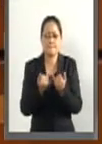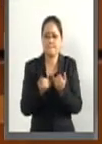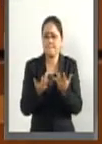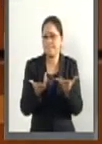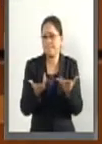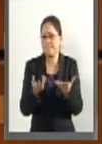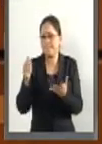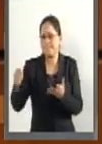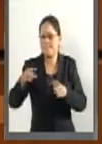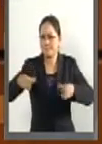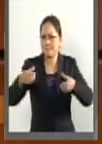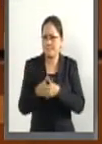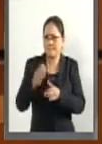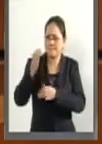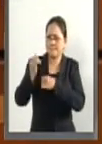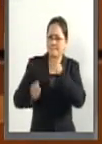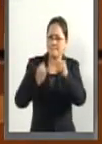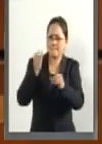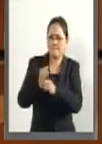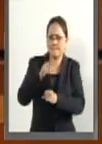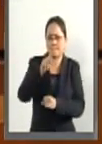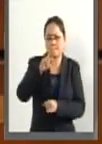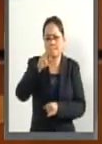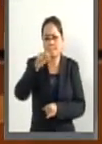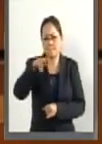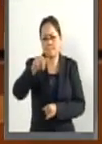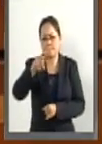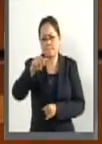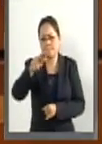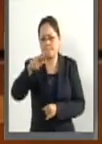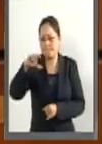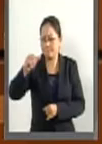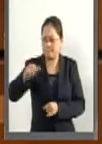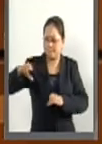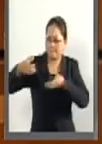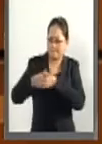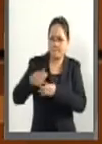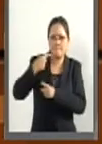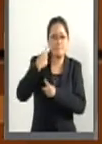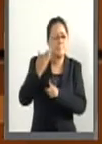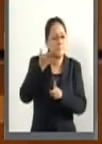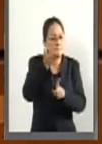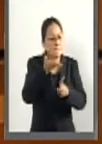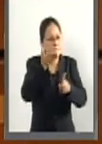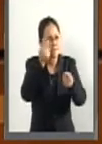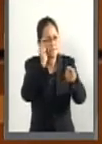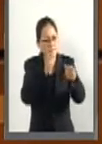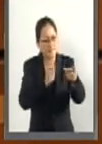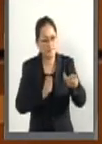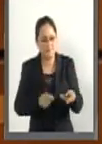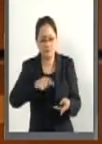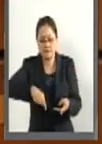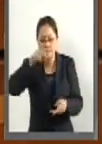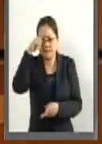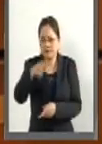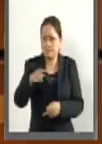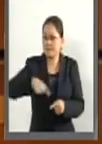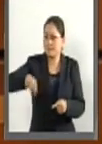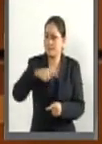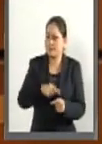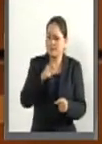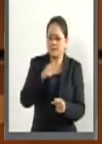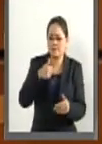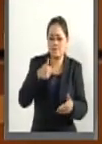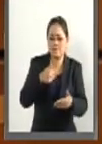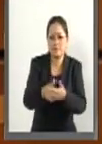Internacional, han estado señalando y que pareciera que en nuestro país todavía no terminamos